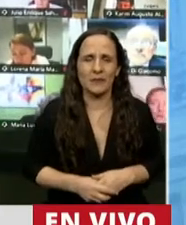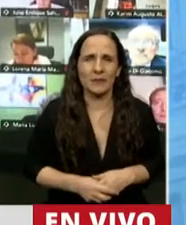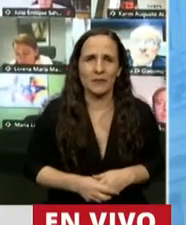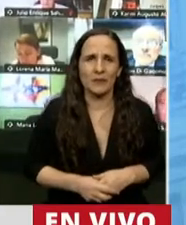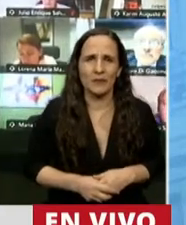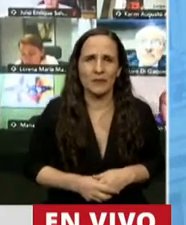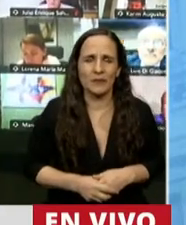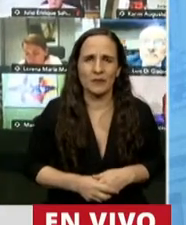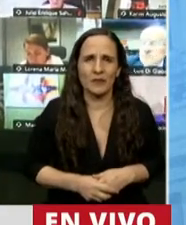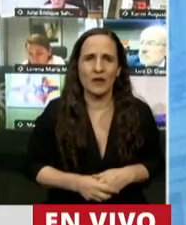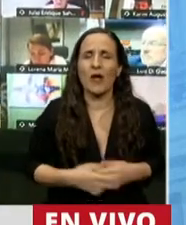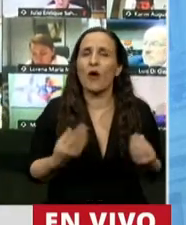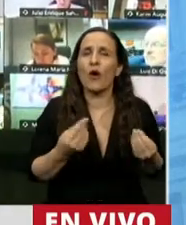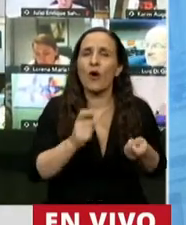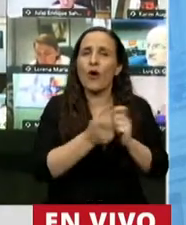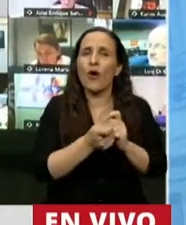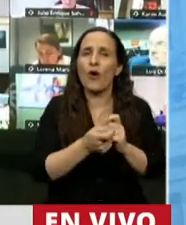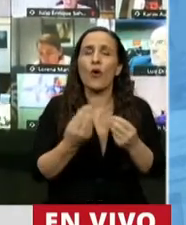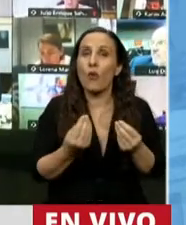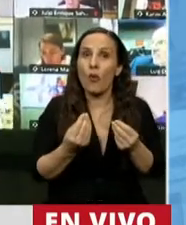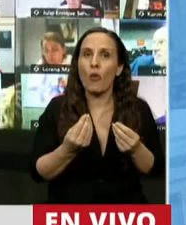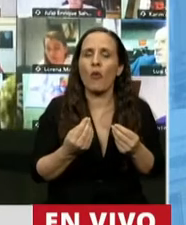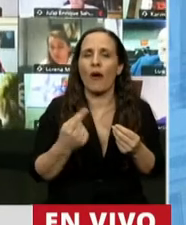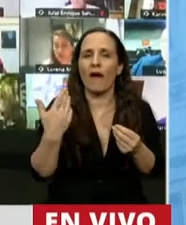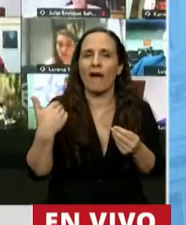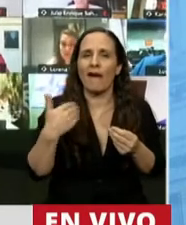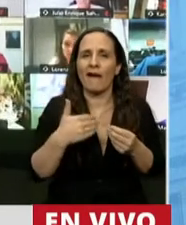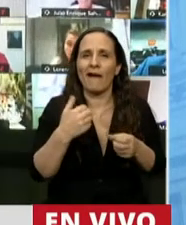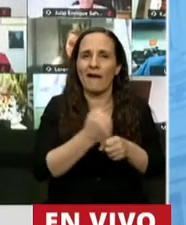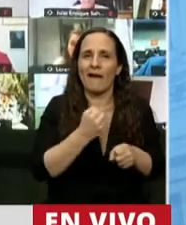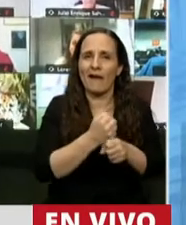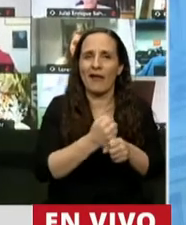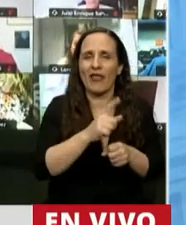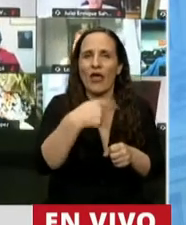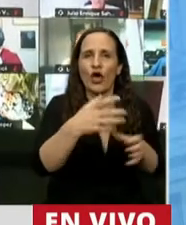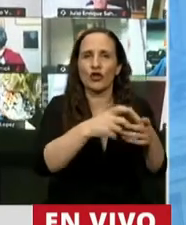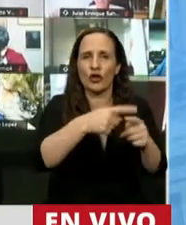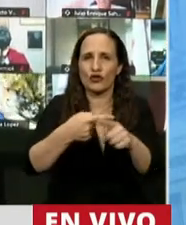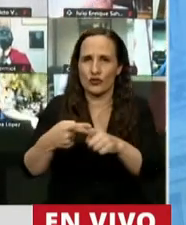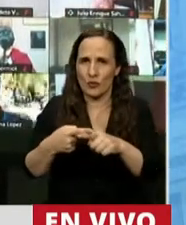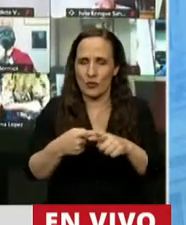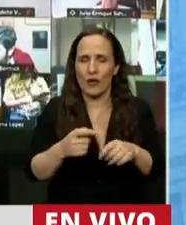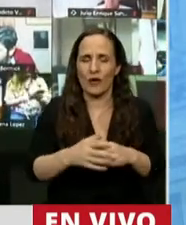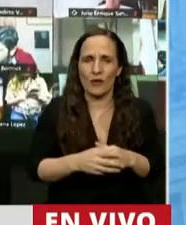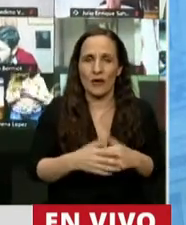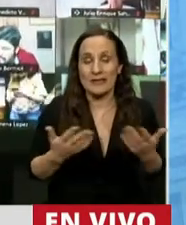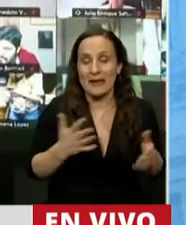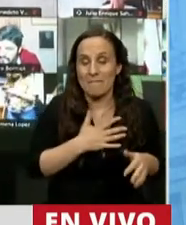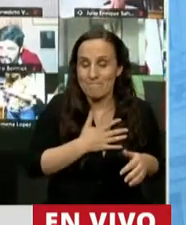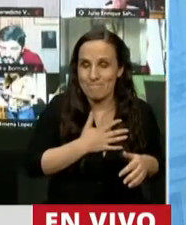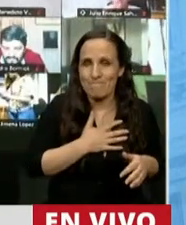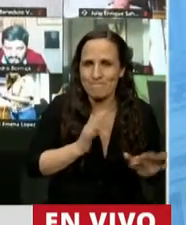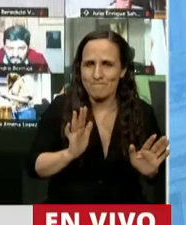que han sido como consecuencia de un trabajo que se ha hecho por integrantes de otros bloques, como decía al principio. Así que permítame